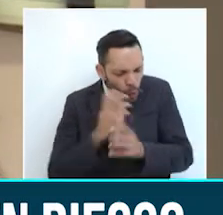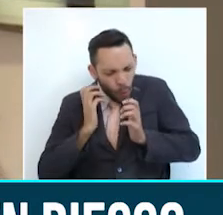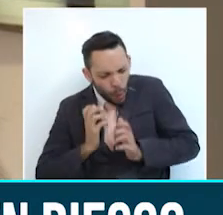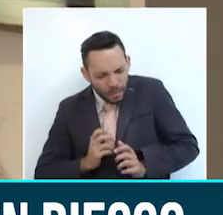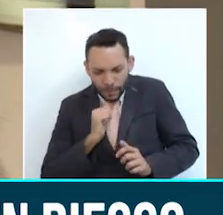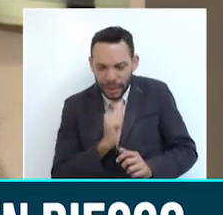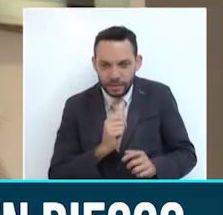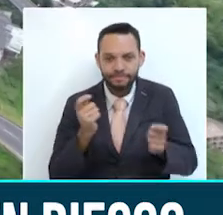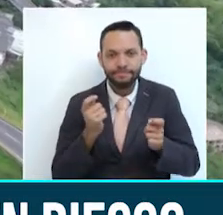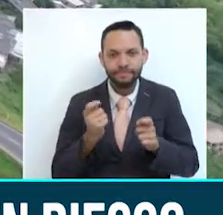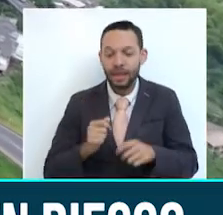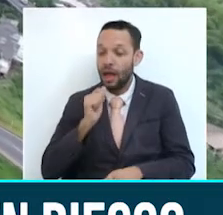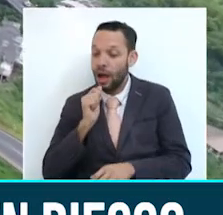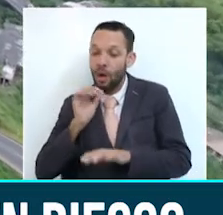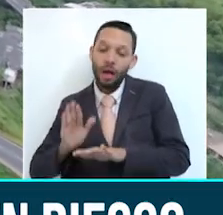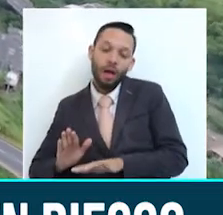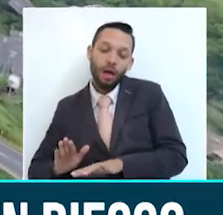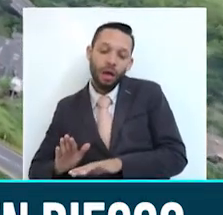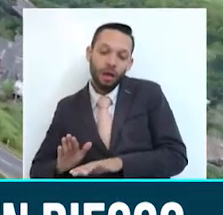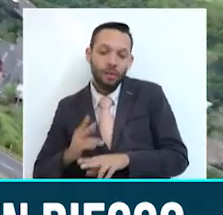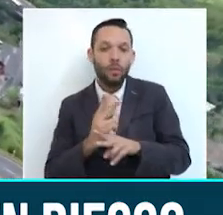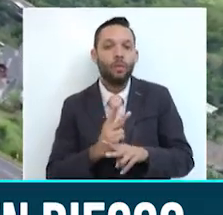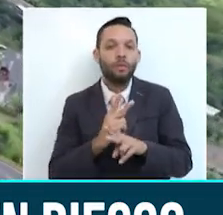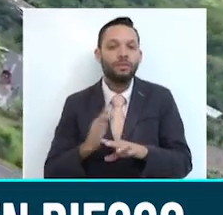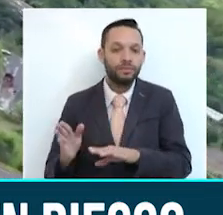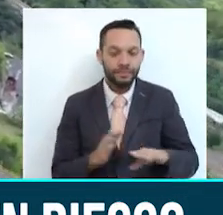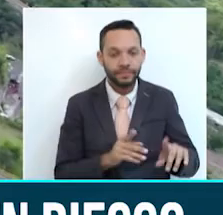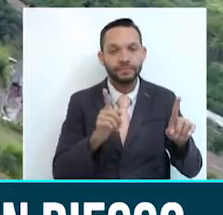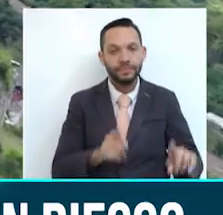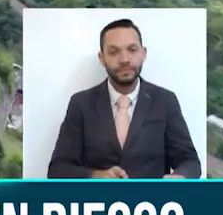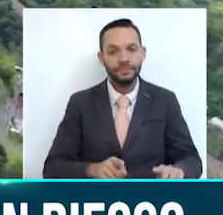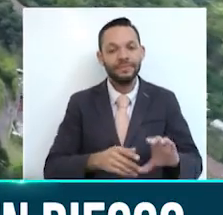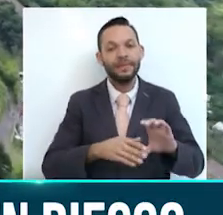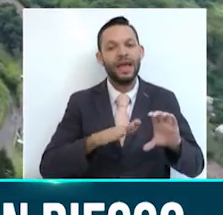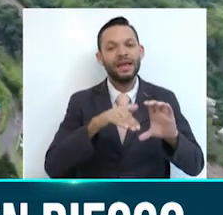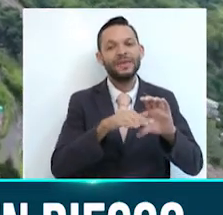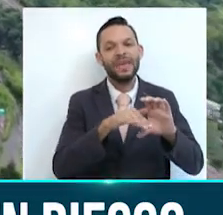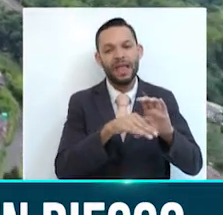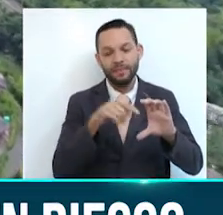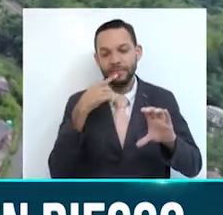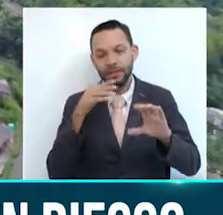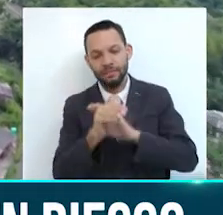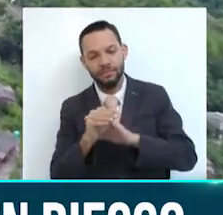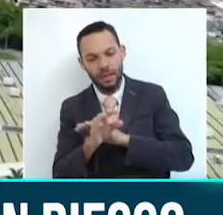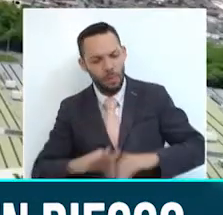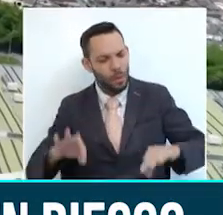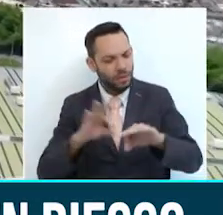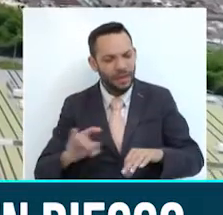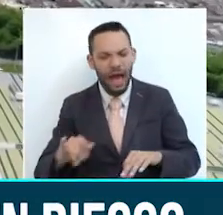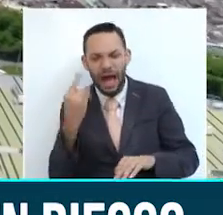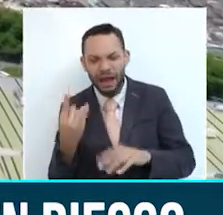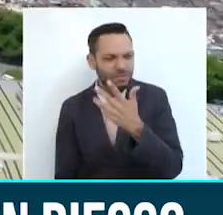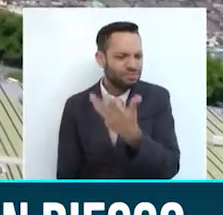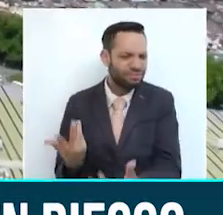no haya retención de agua. De otro lado, el IDEAM declaró la alerta roja en varios municipios del departamento de Rizaralda por la alta probabilidad de incendios de